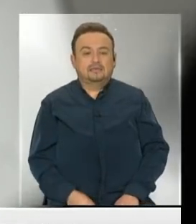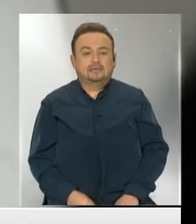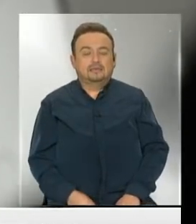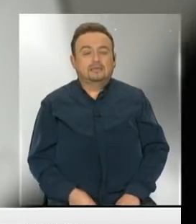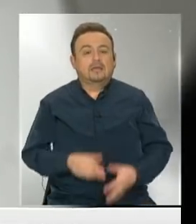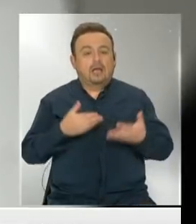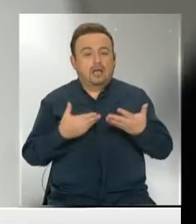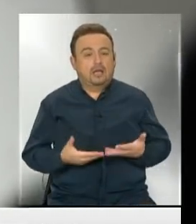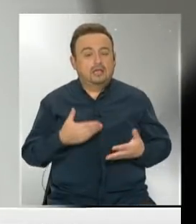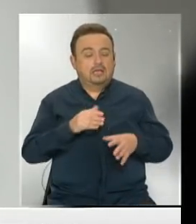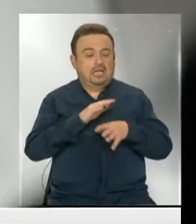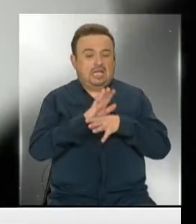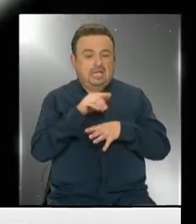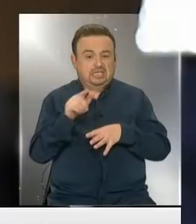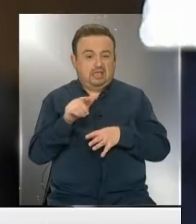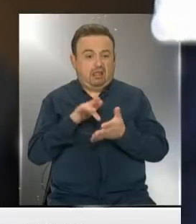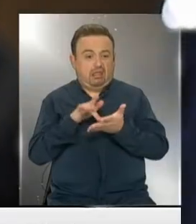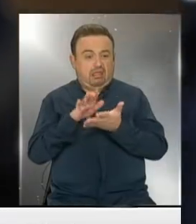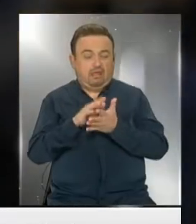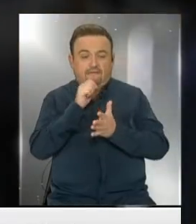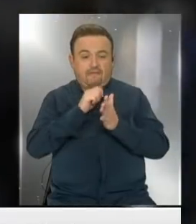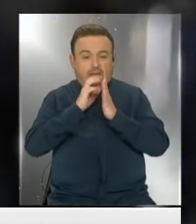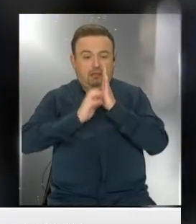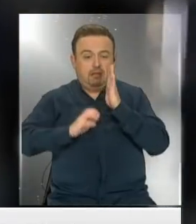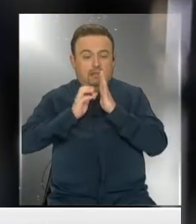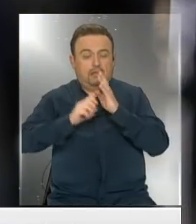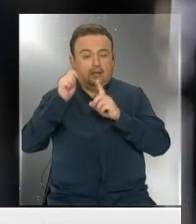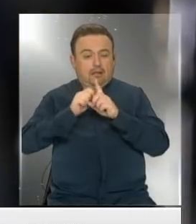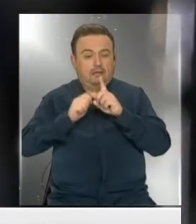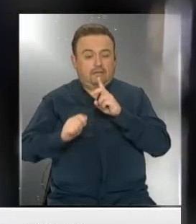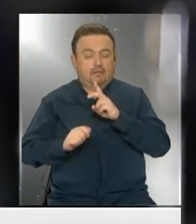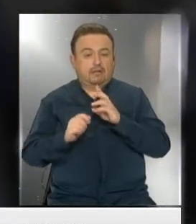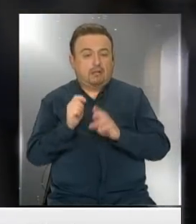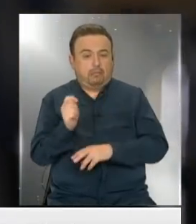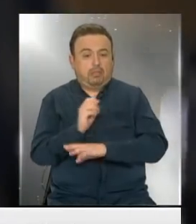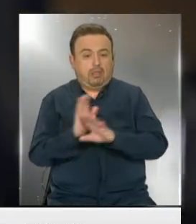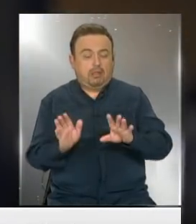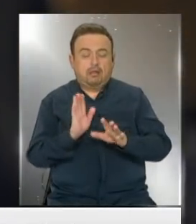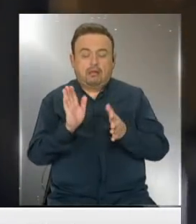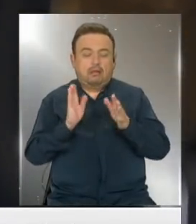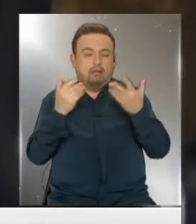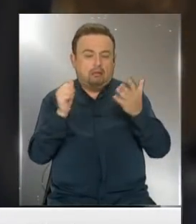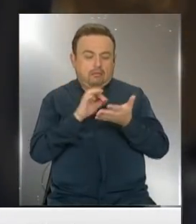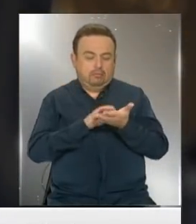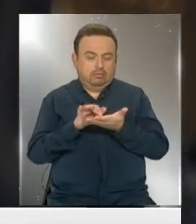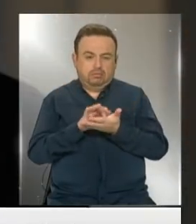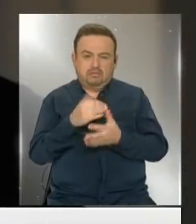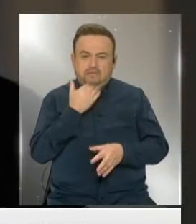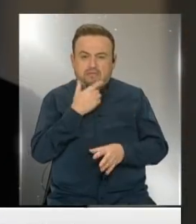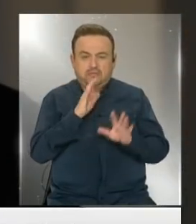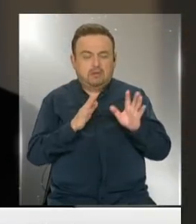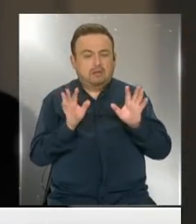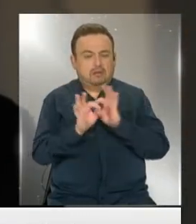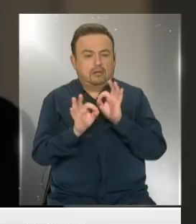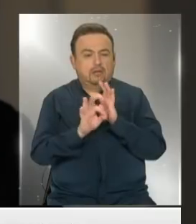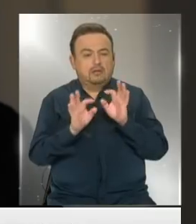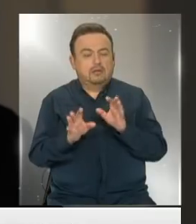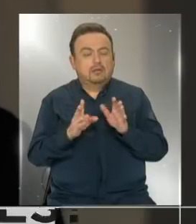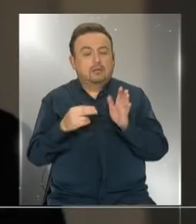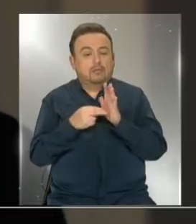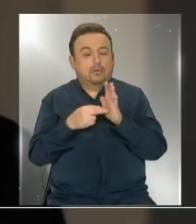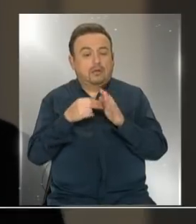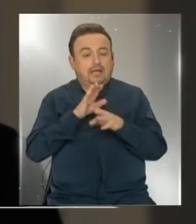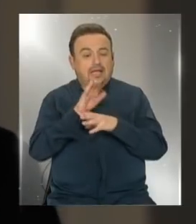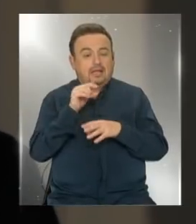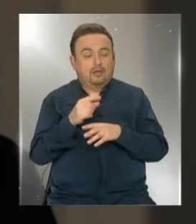Ahora, si son 15 los meses adeudados, vamos a hacer un ejercicio lineal y simple, que es multiplicar los 15